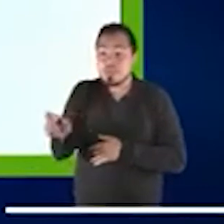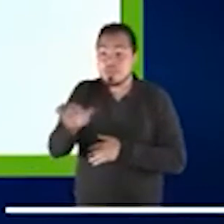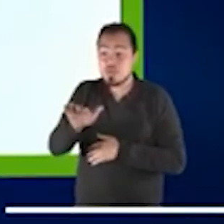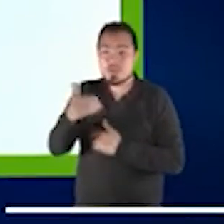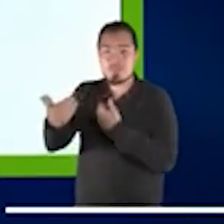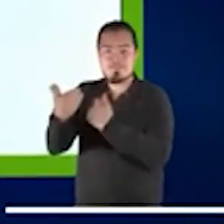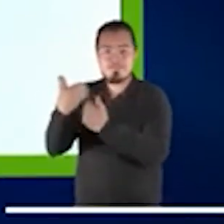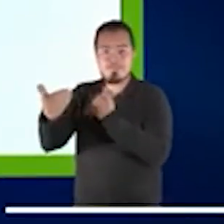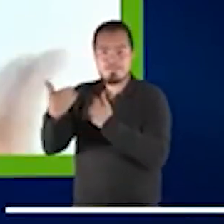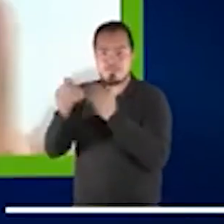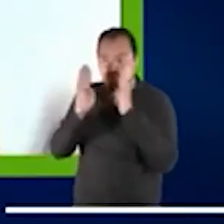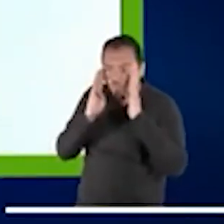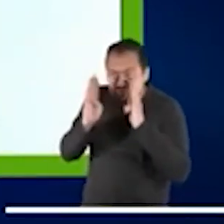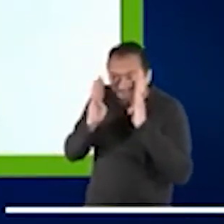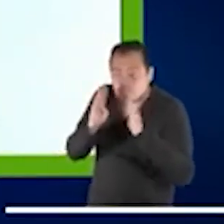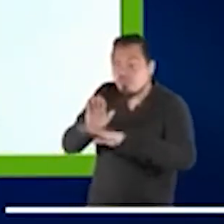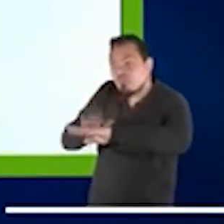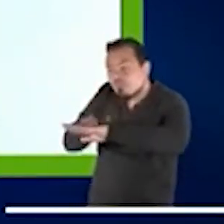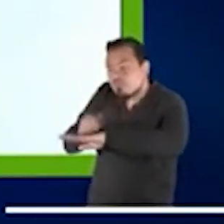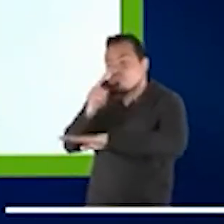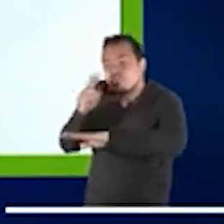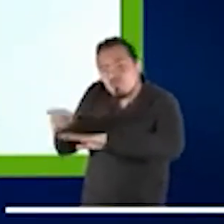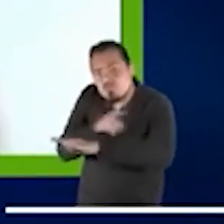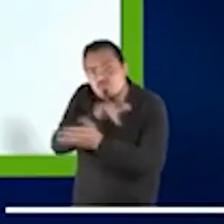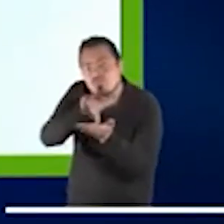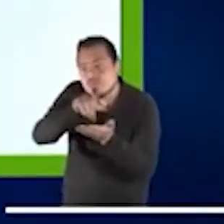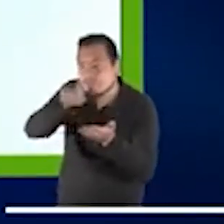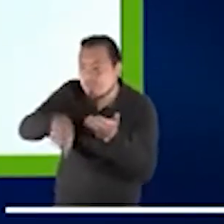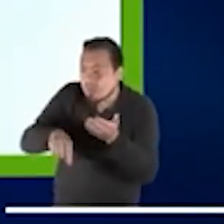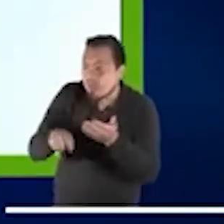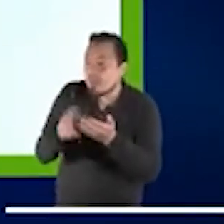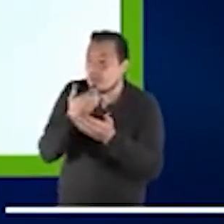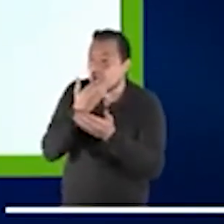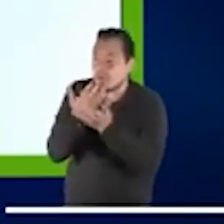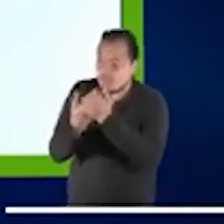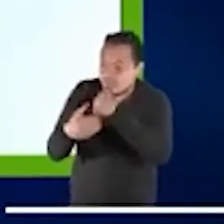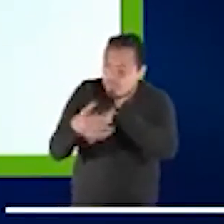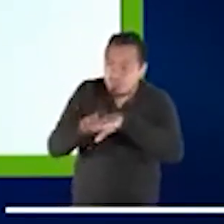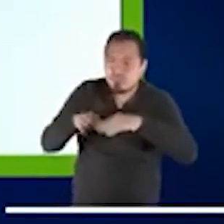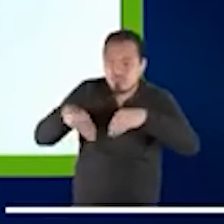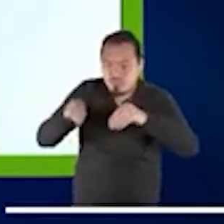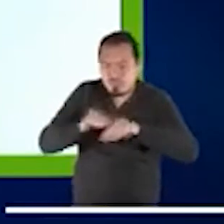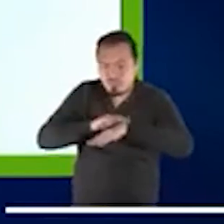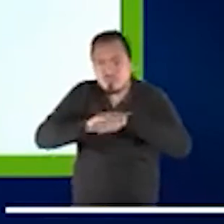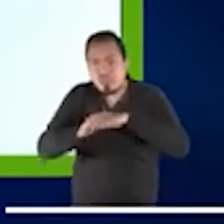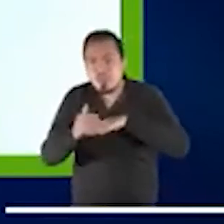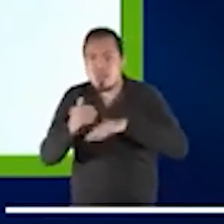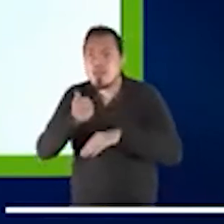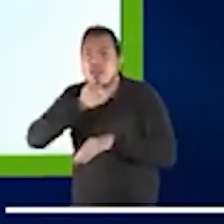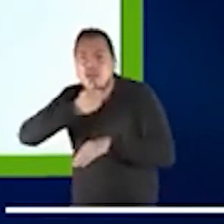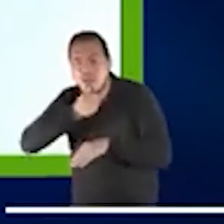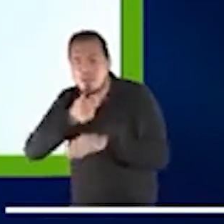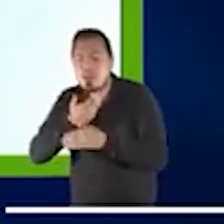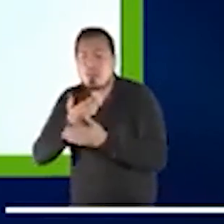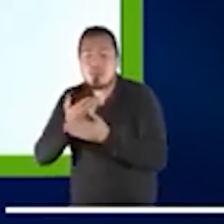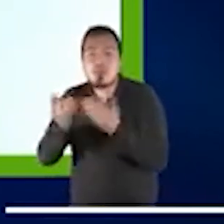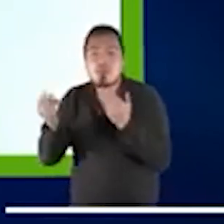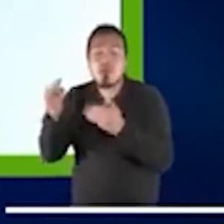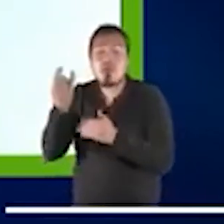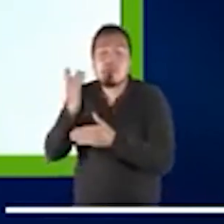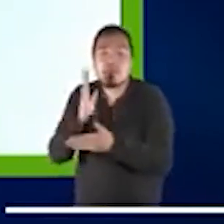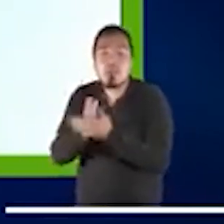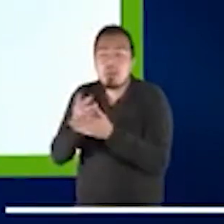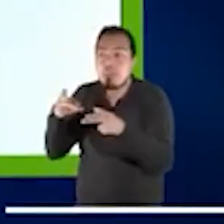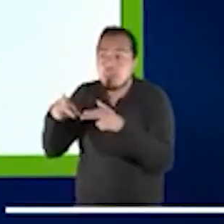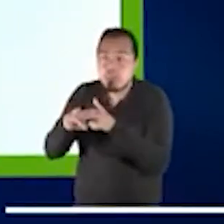tenían que llegar a los encuentros con agua y panuelos y por si acaso hubieran necesitado esas cosas para que no hubieran cortes en los encuentros.